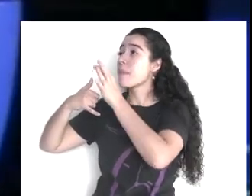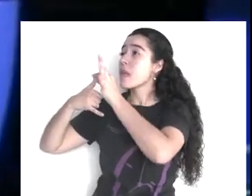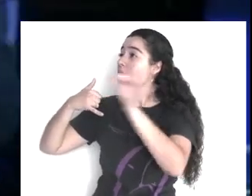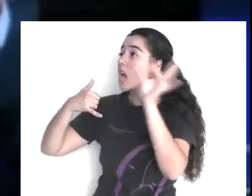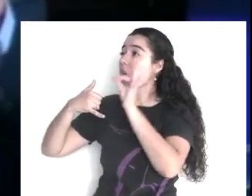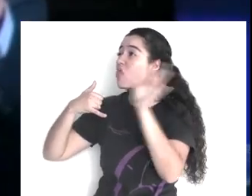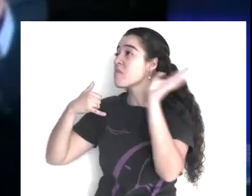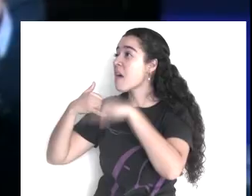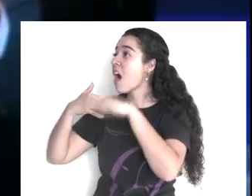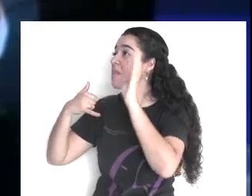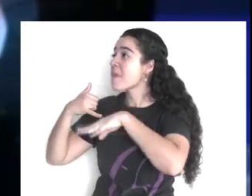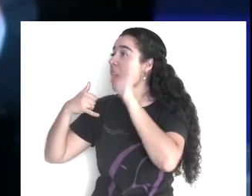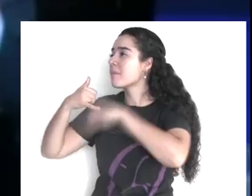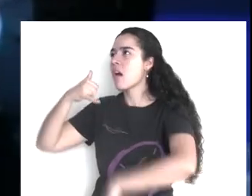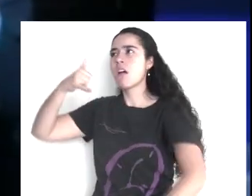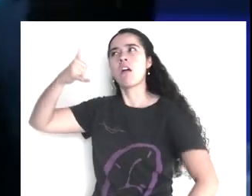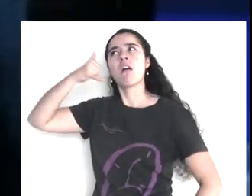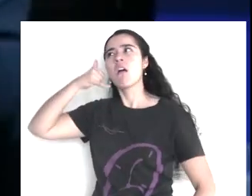llamo, oye,